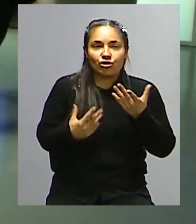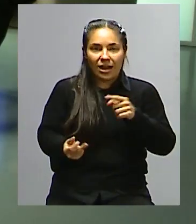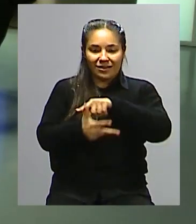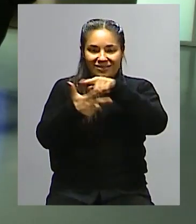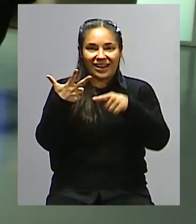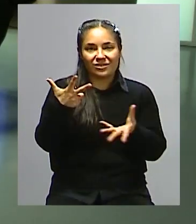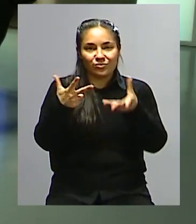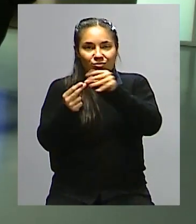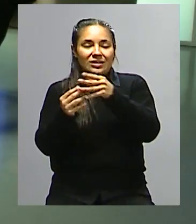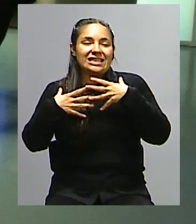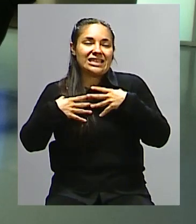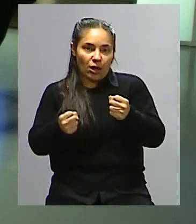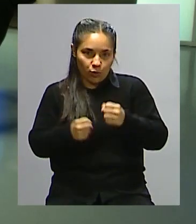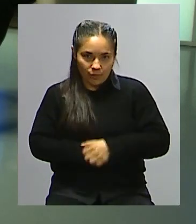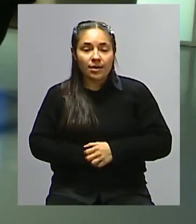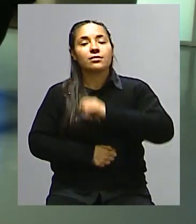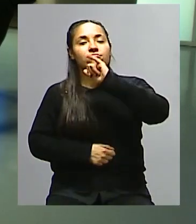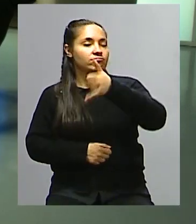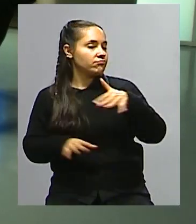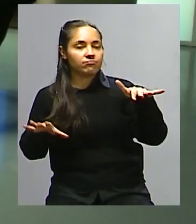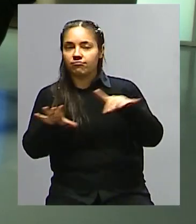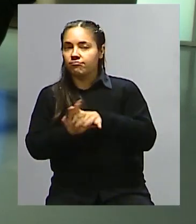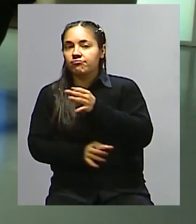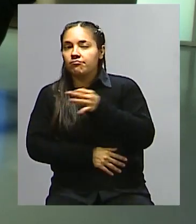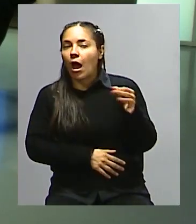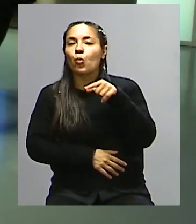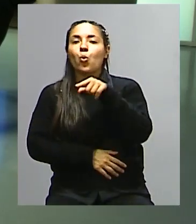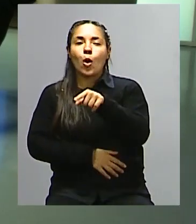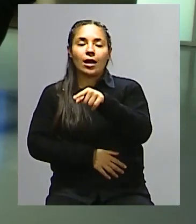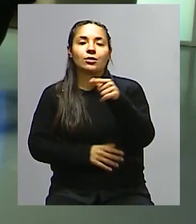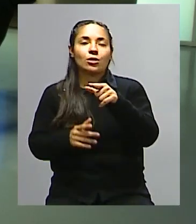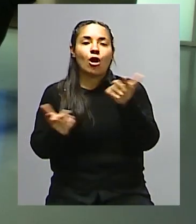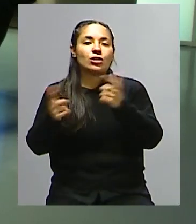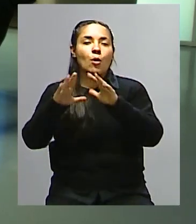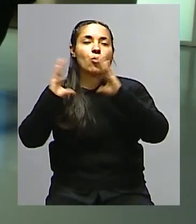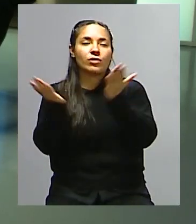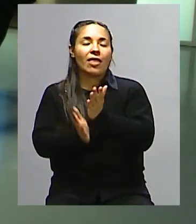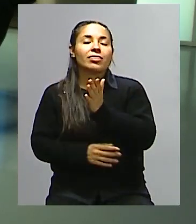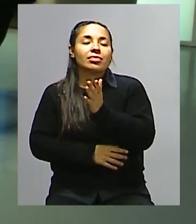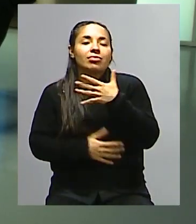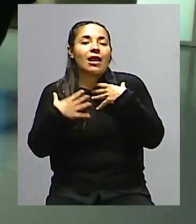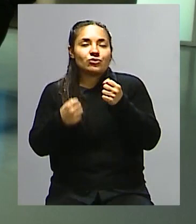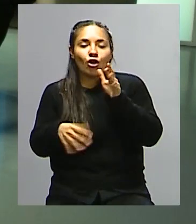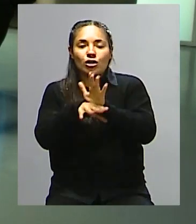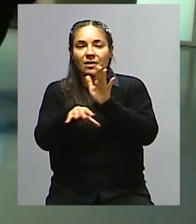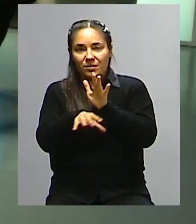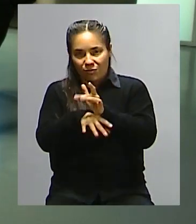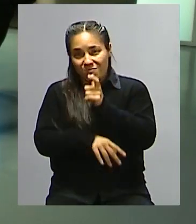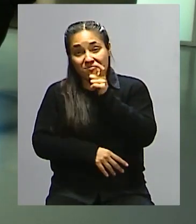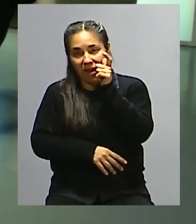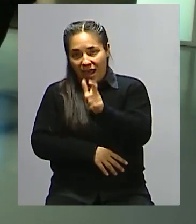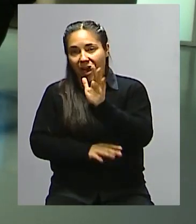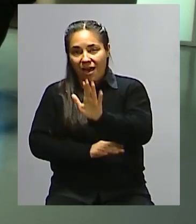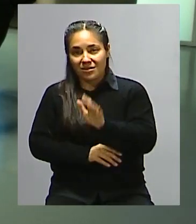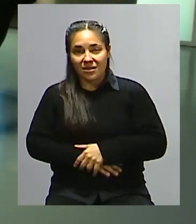las organizaciones mundiales de la salud. Y también hay otros conceptos que también incorporan otros aspectos